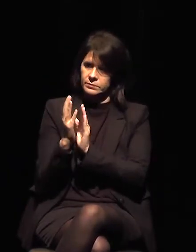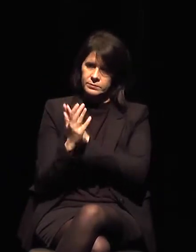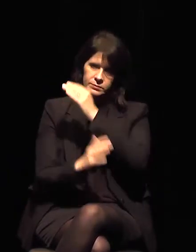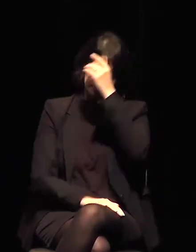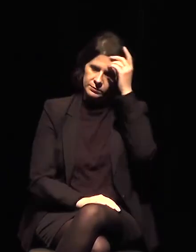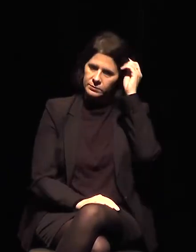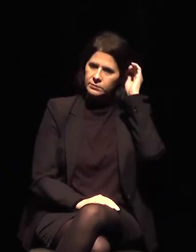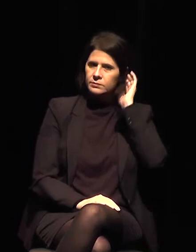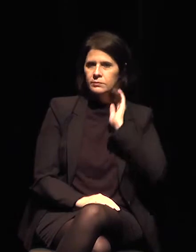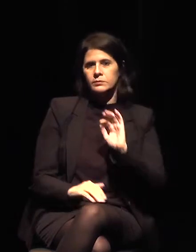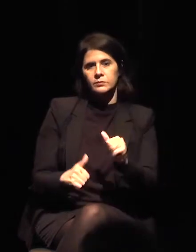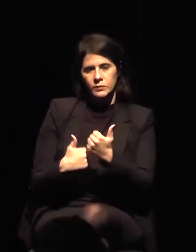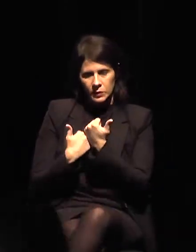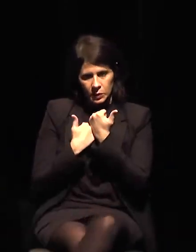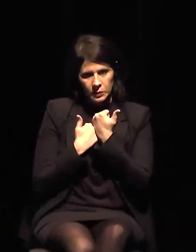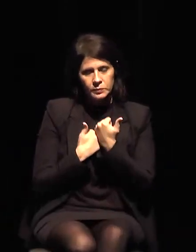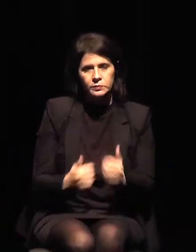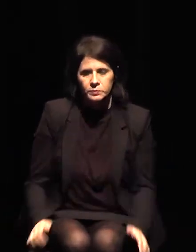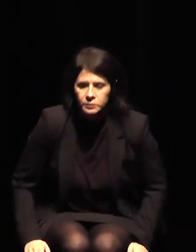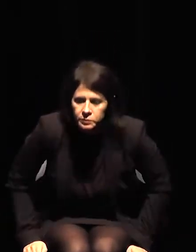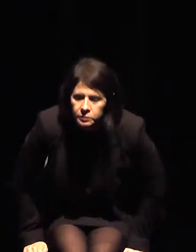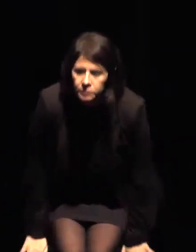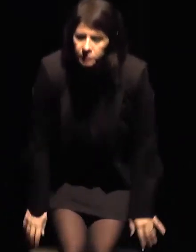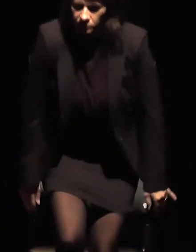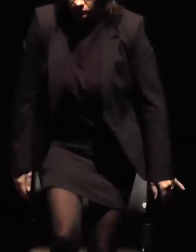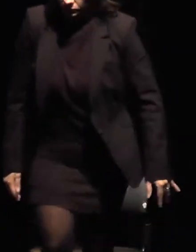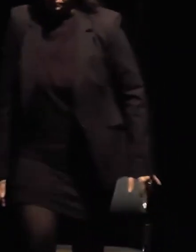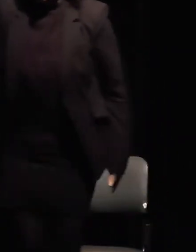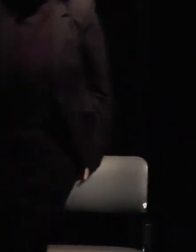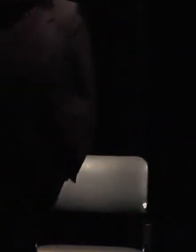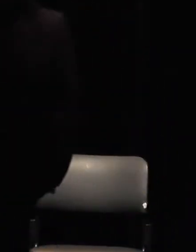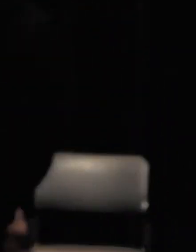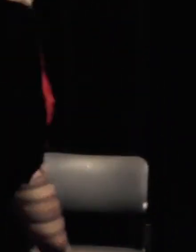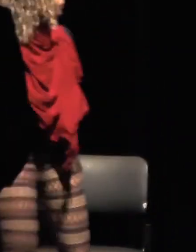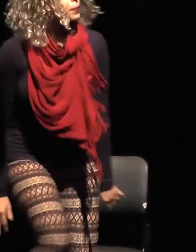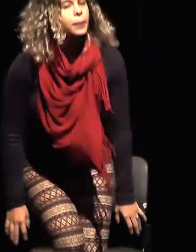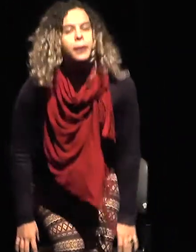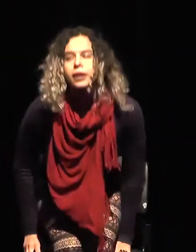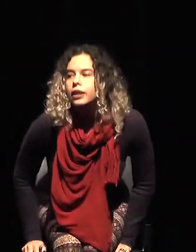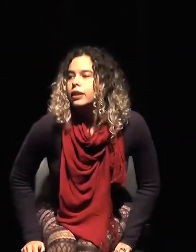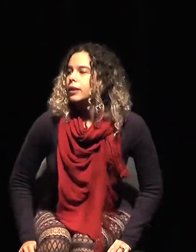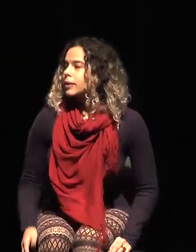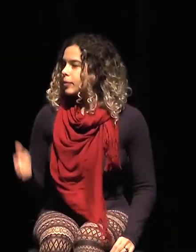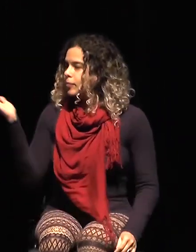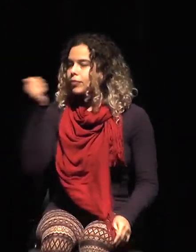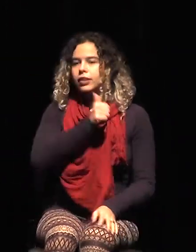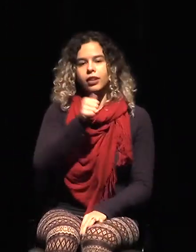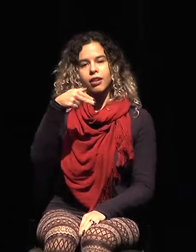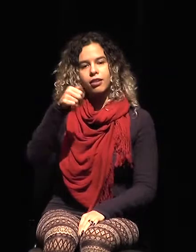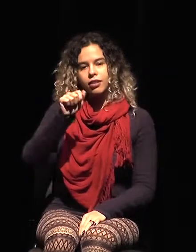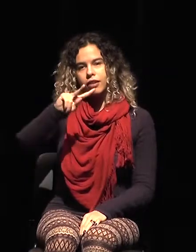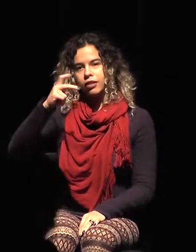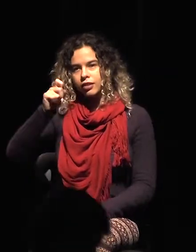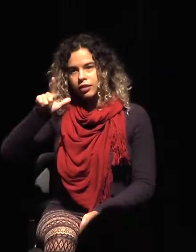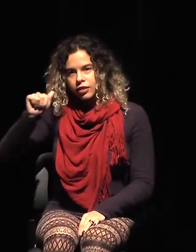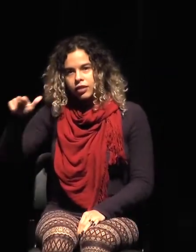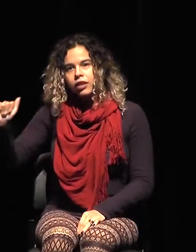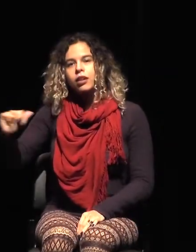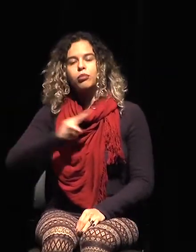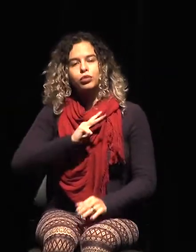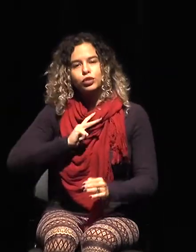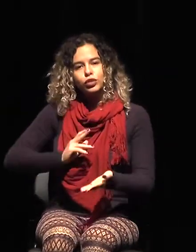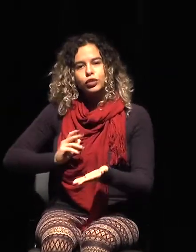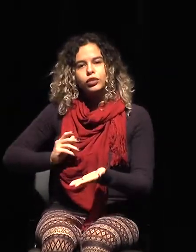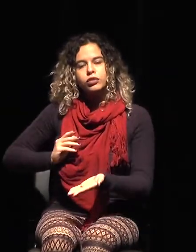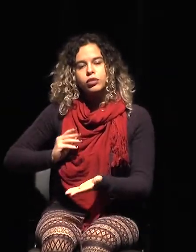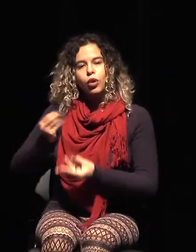Gracias por traernos la visión de la iniciativa privada, que siempre nos enseña que la respuesta no